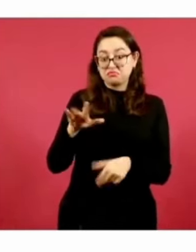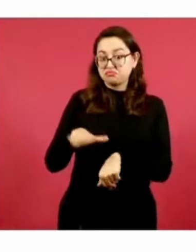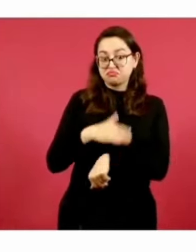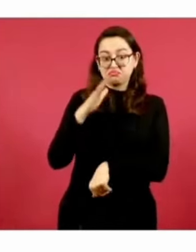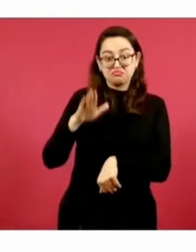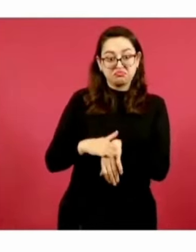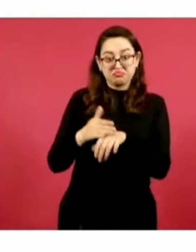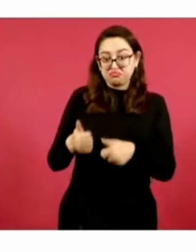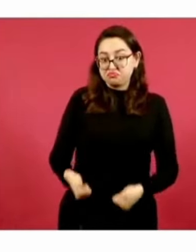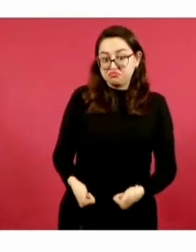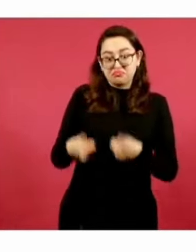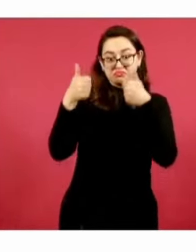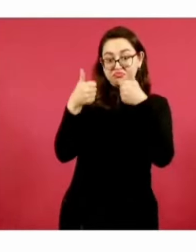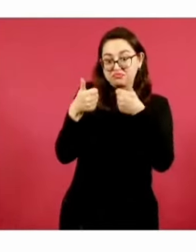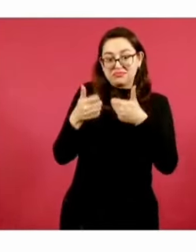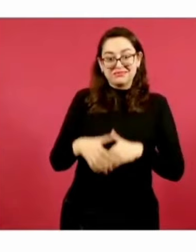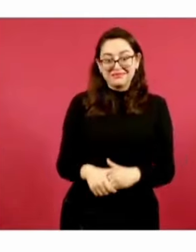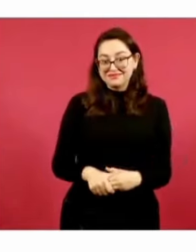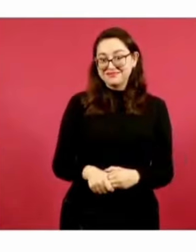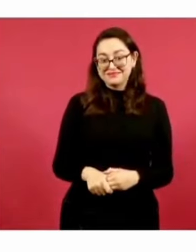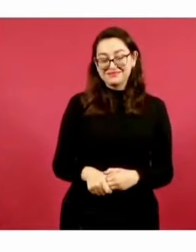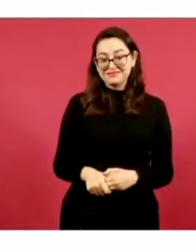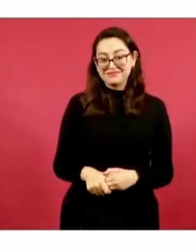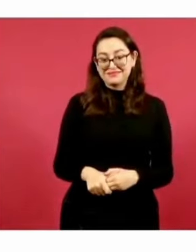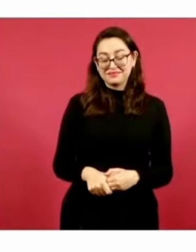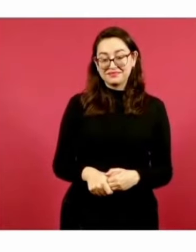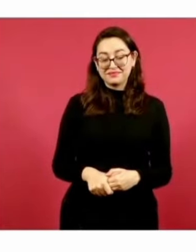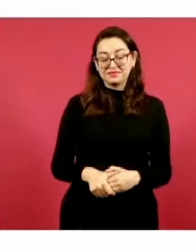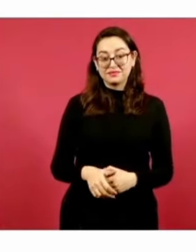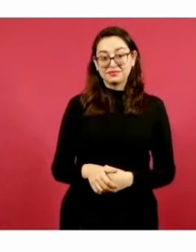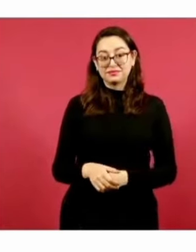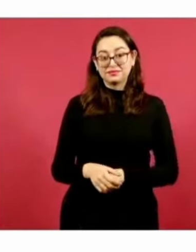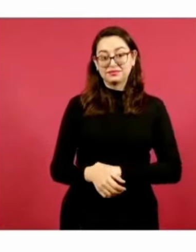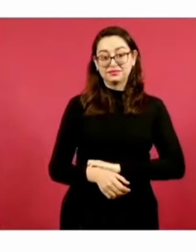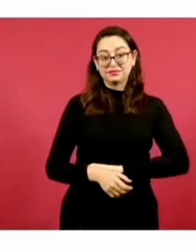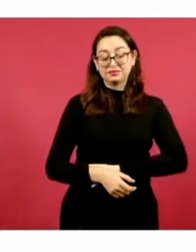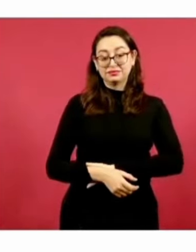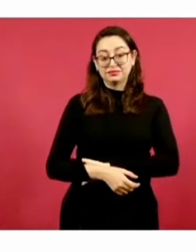O sea, no está tan fácil aprobar.